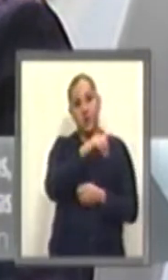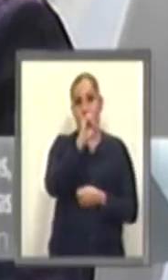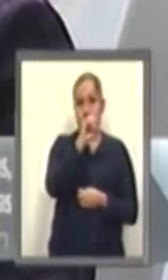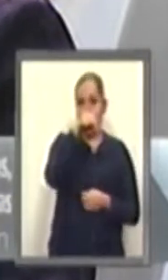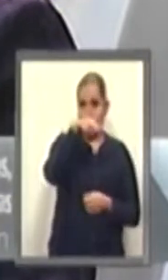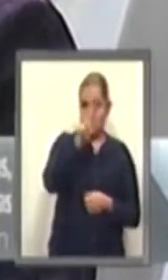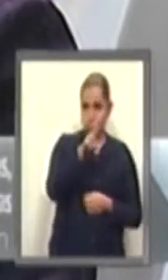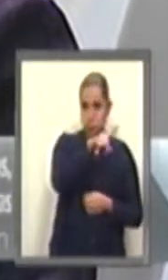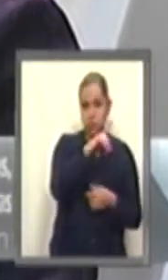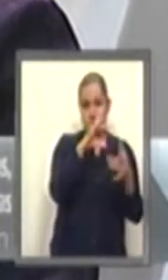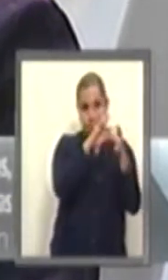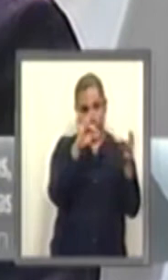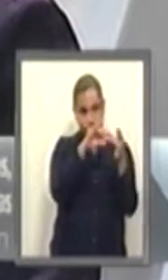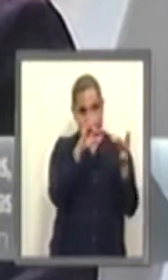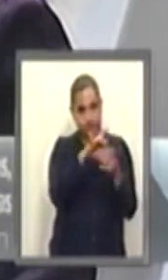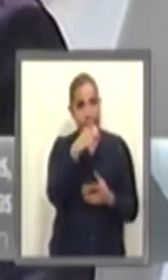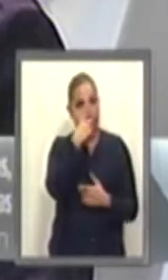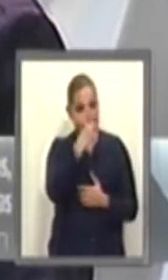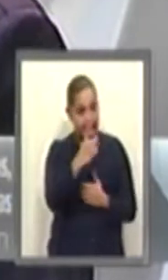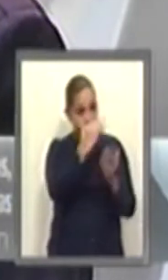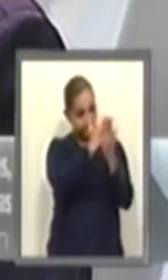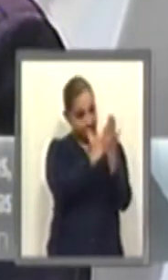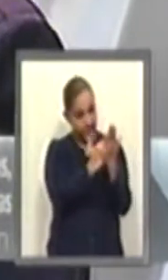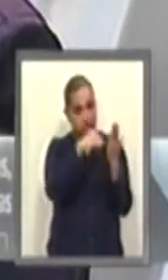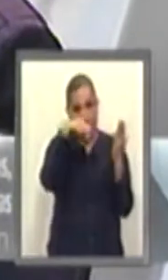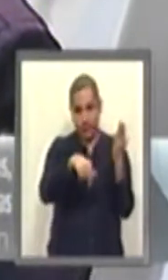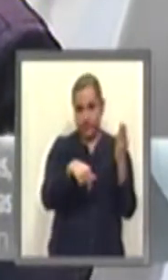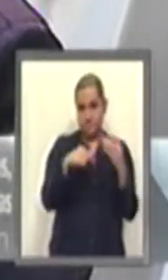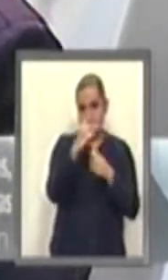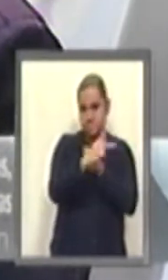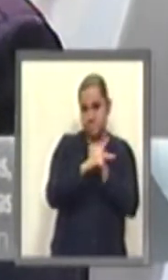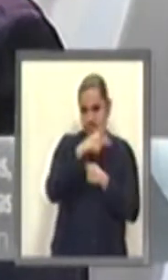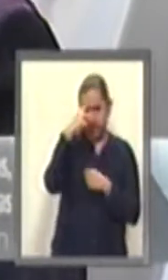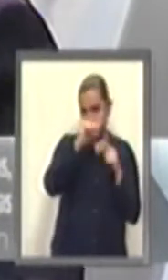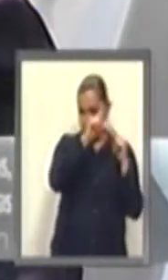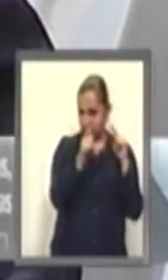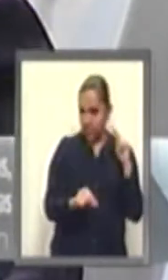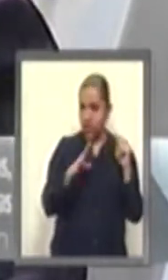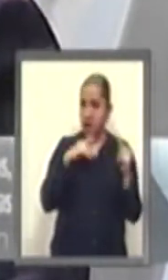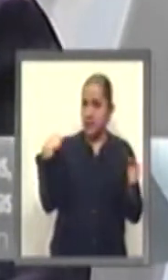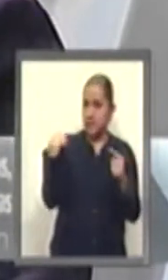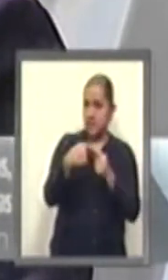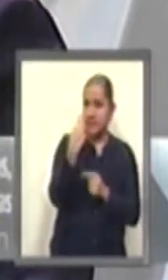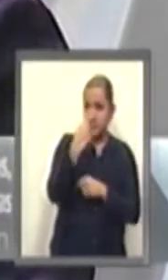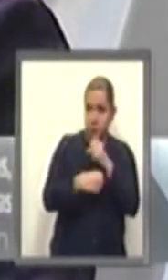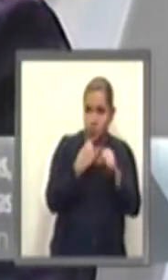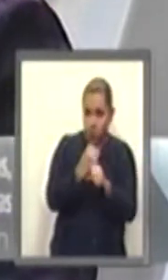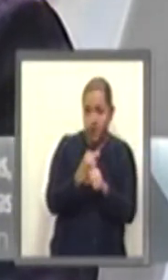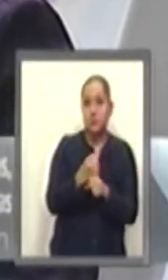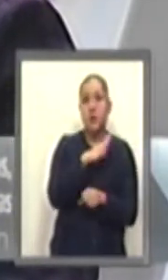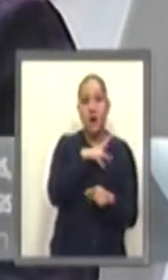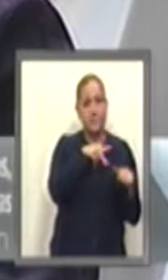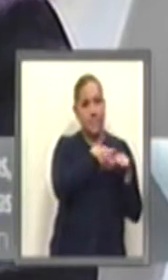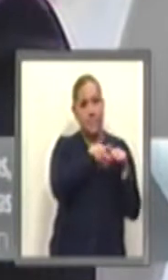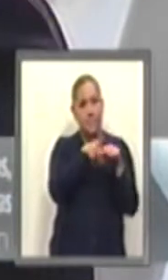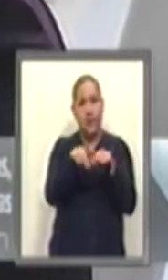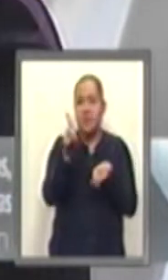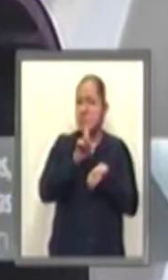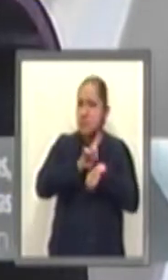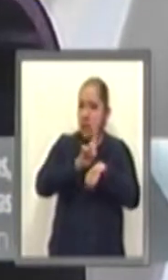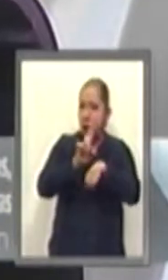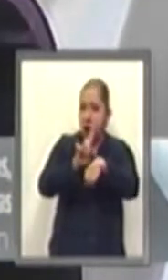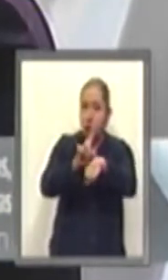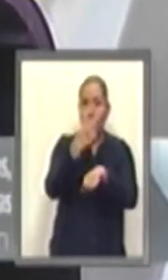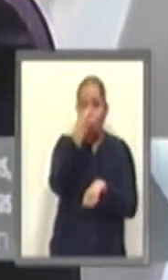Naciones Unidas, en el país en los últimos veinticinco años murieron asesinados diariamente dos niños